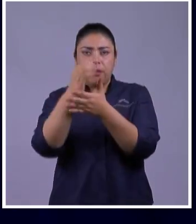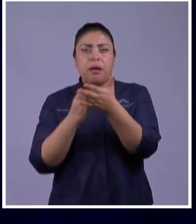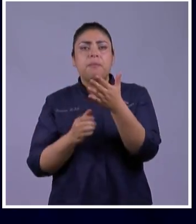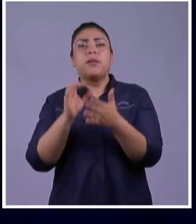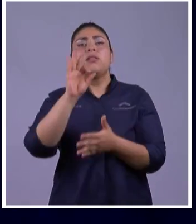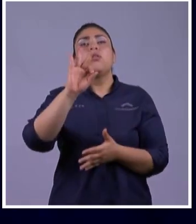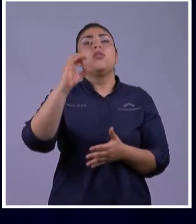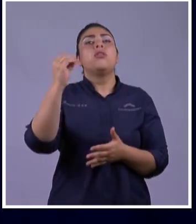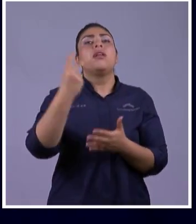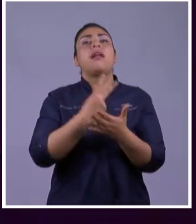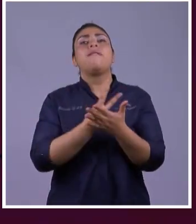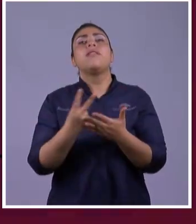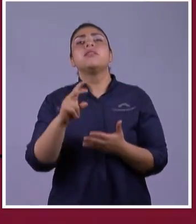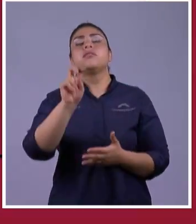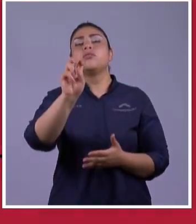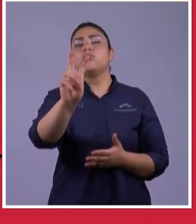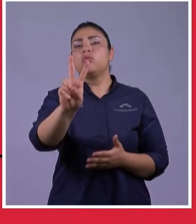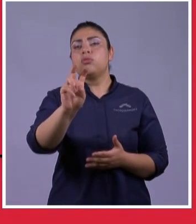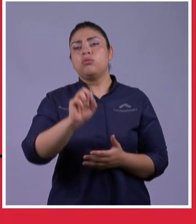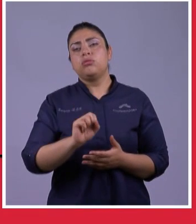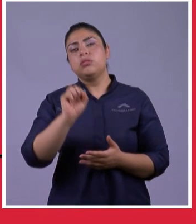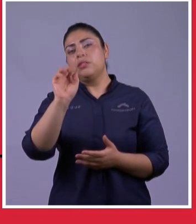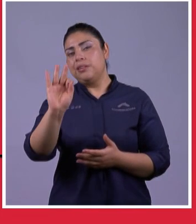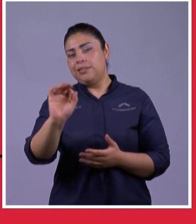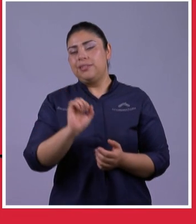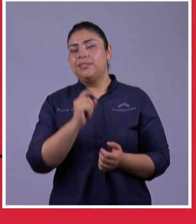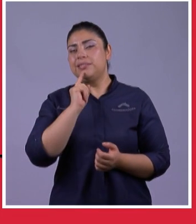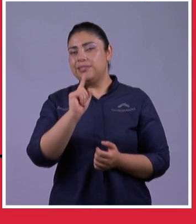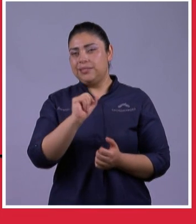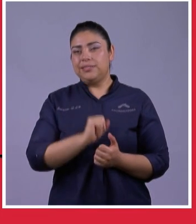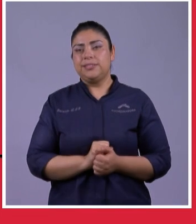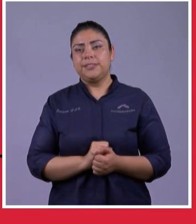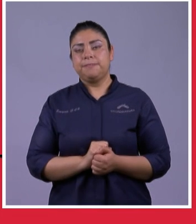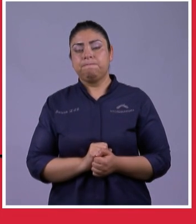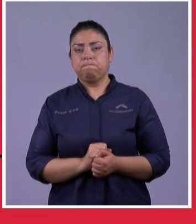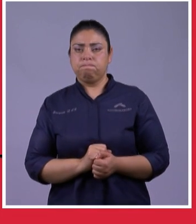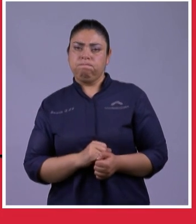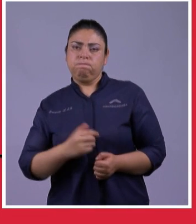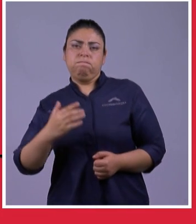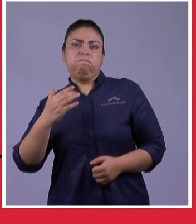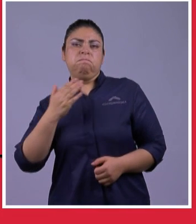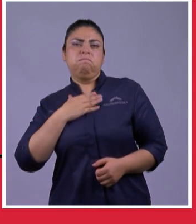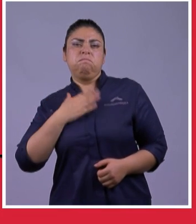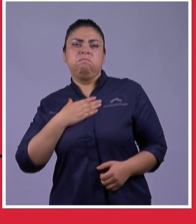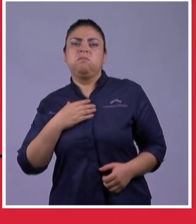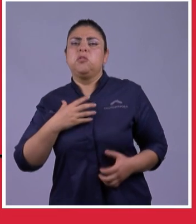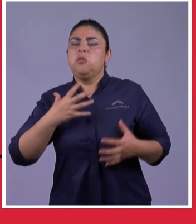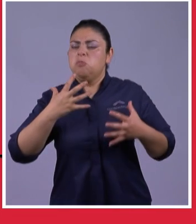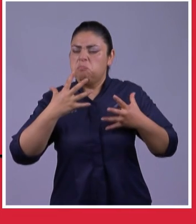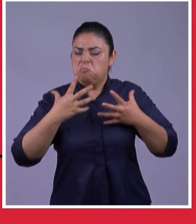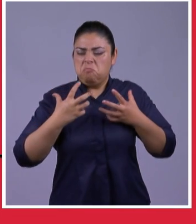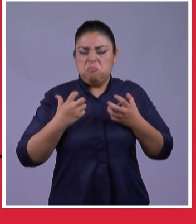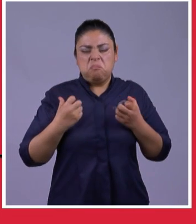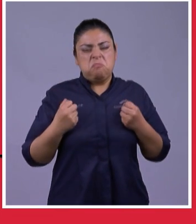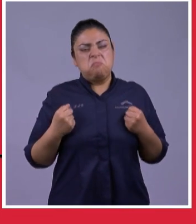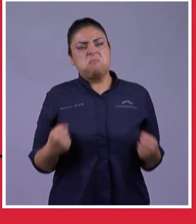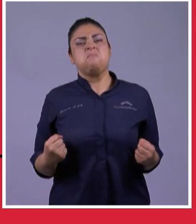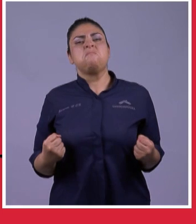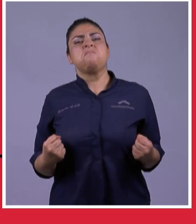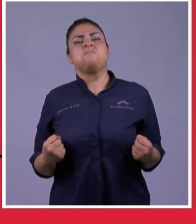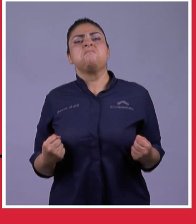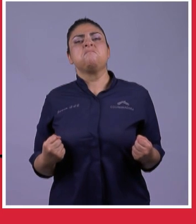30 verso 2 y 3 ciertamente más rudo soy que ninguno es el mismo hombre es el mismo proverbio